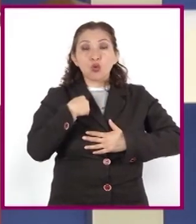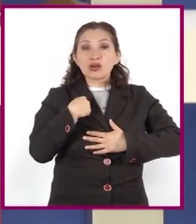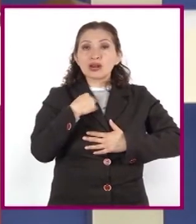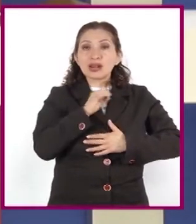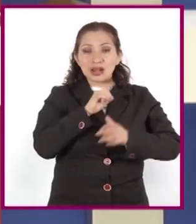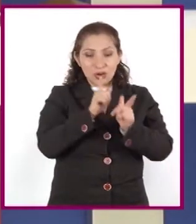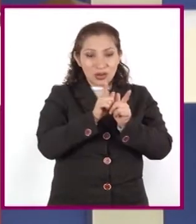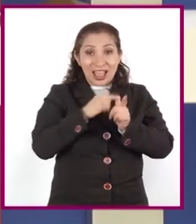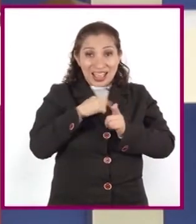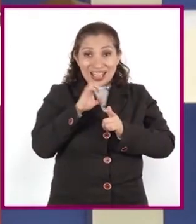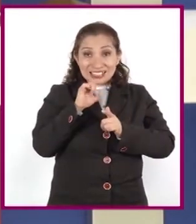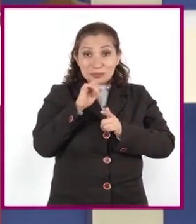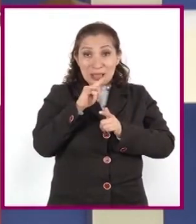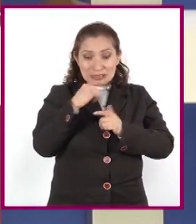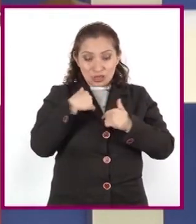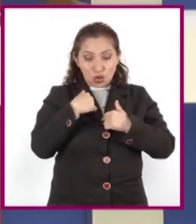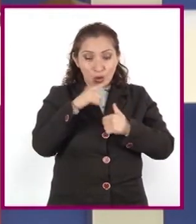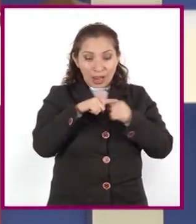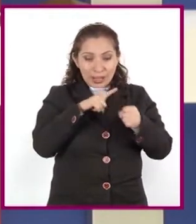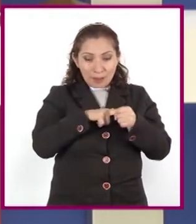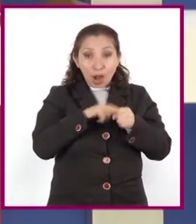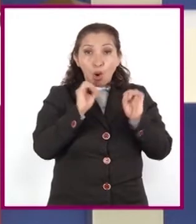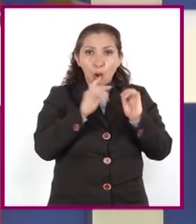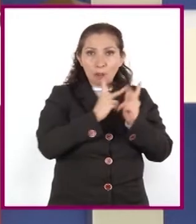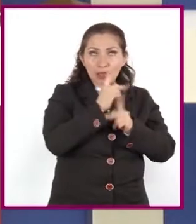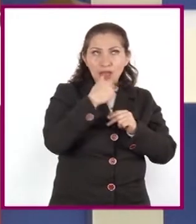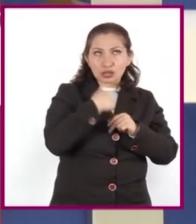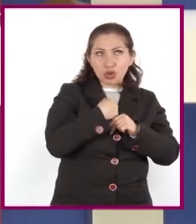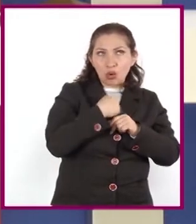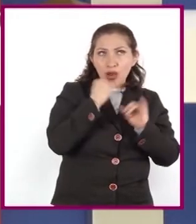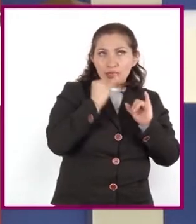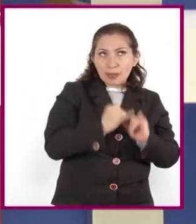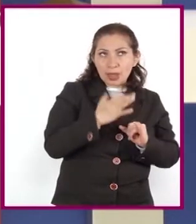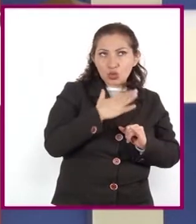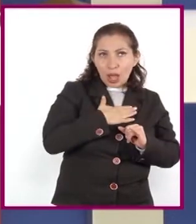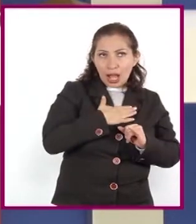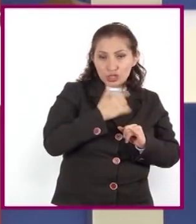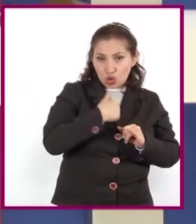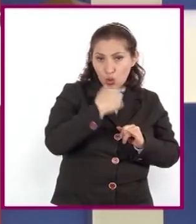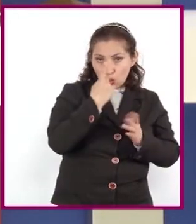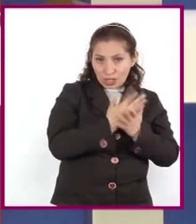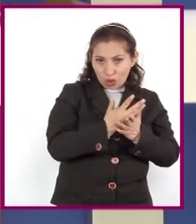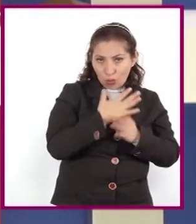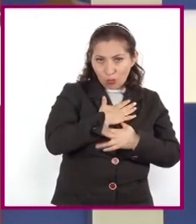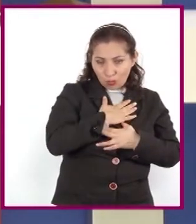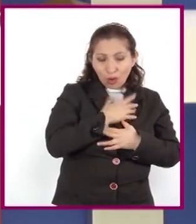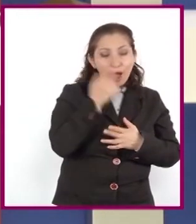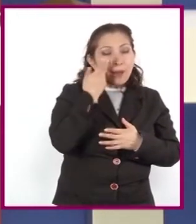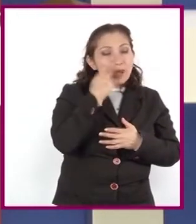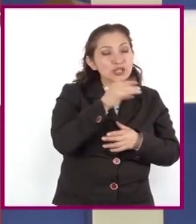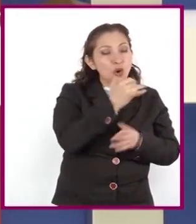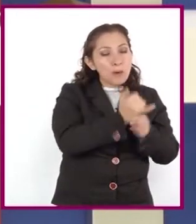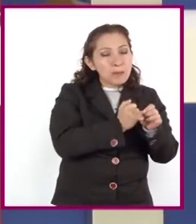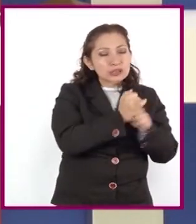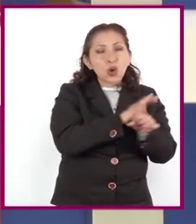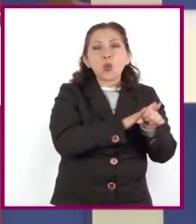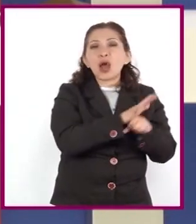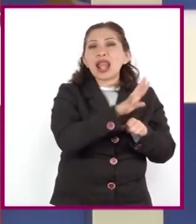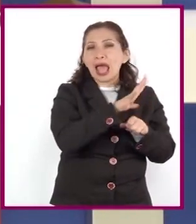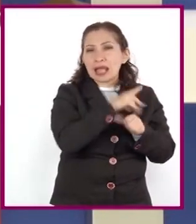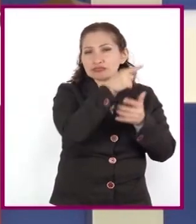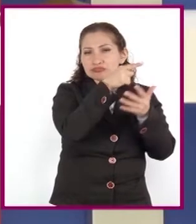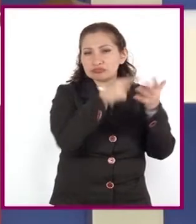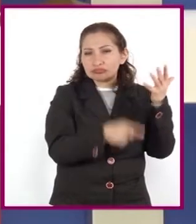Para ello, primero tendrán que investigar sobre las especies endémicas que se encuentran en peligro de